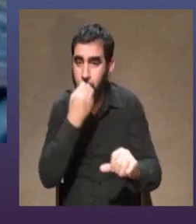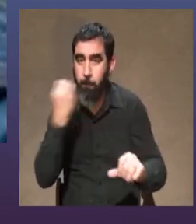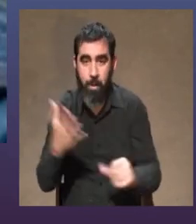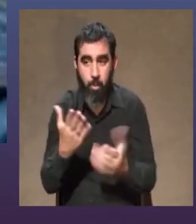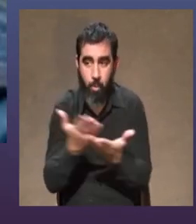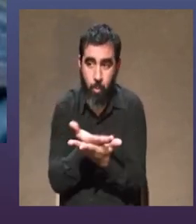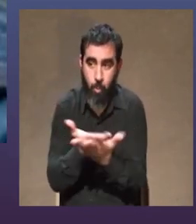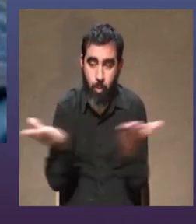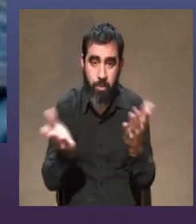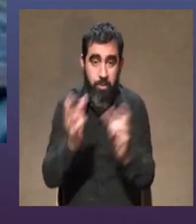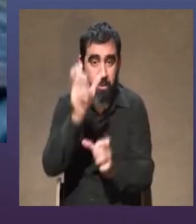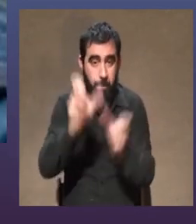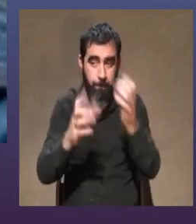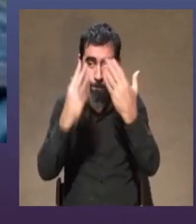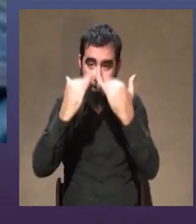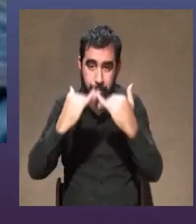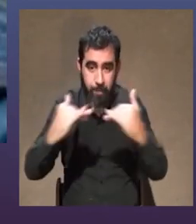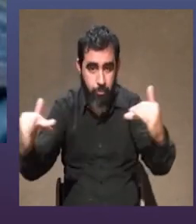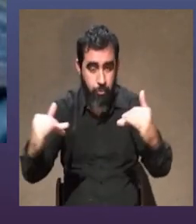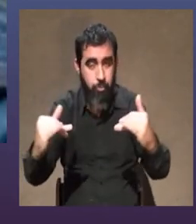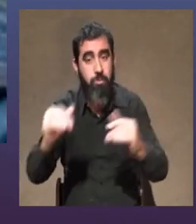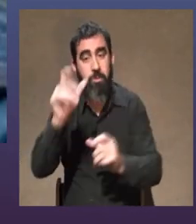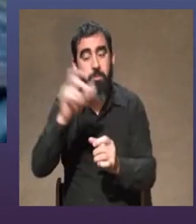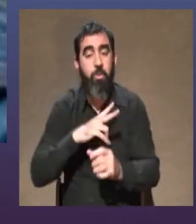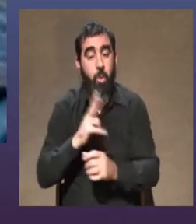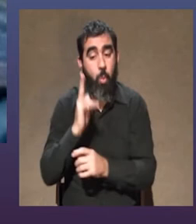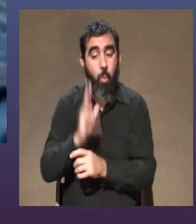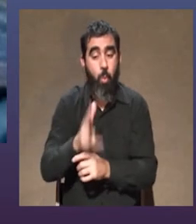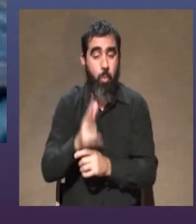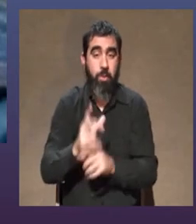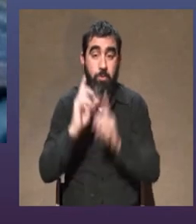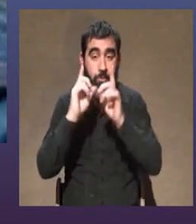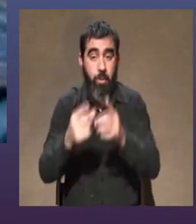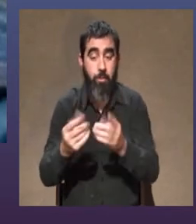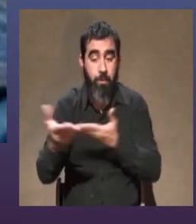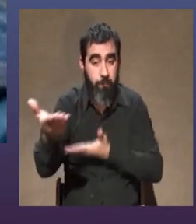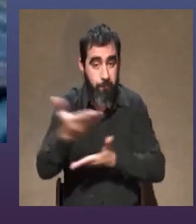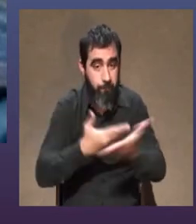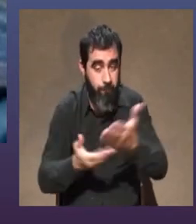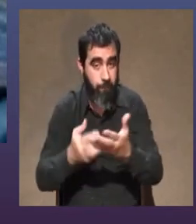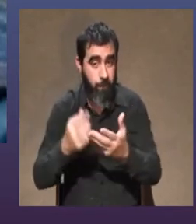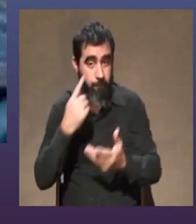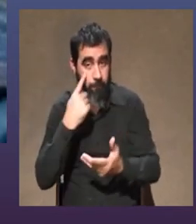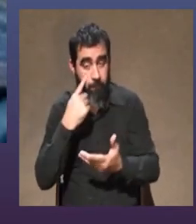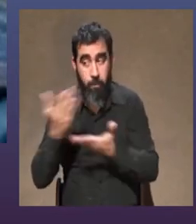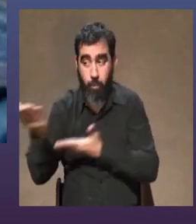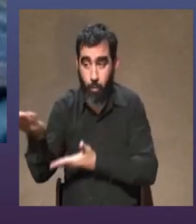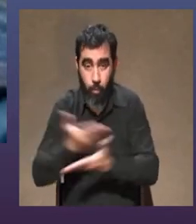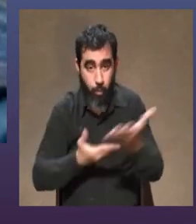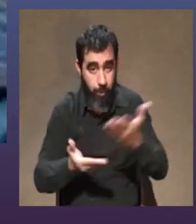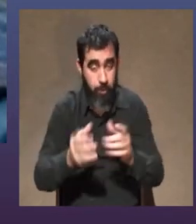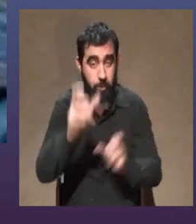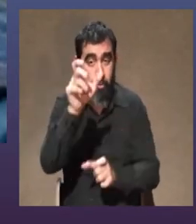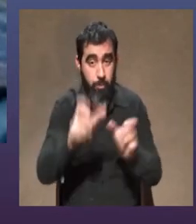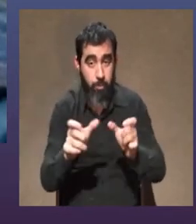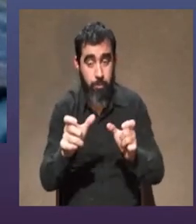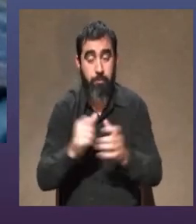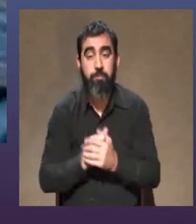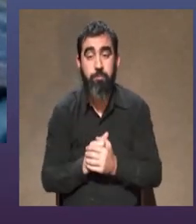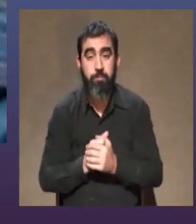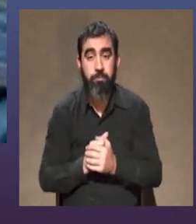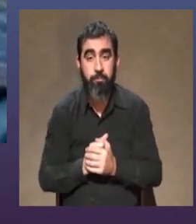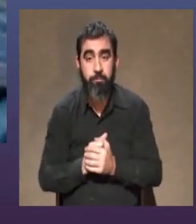con personas como seres humanos en fin conviviendo abordarlo de otra manera